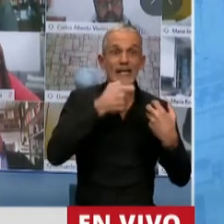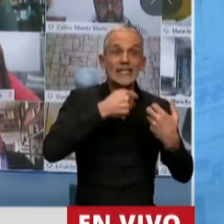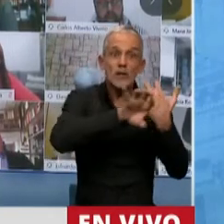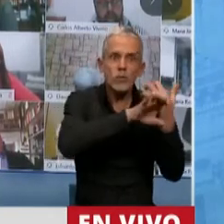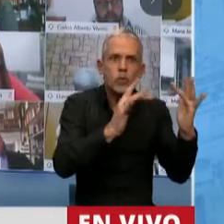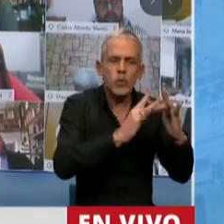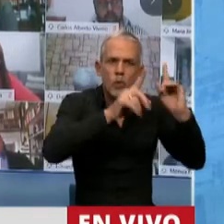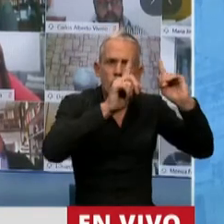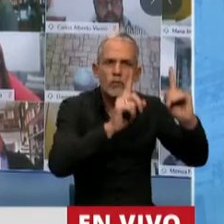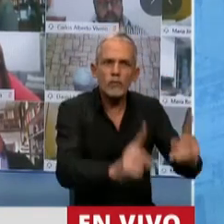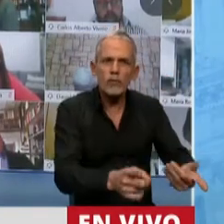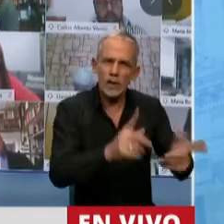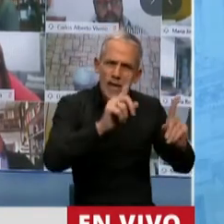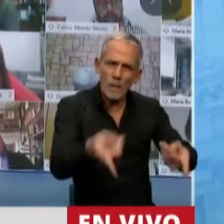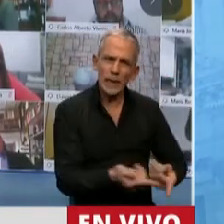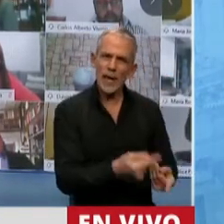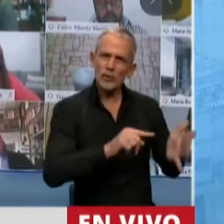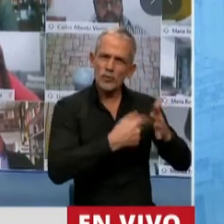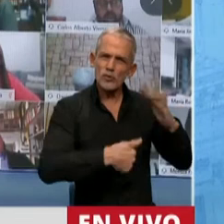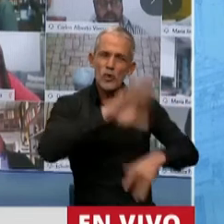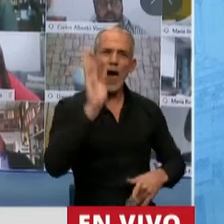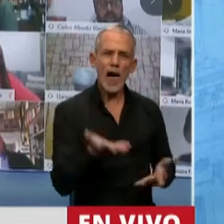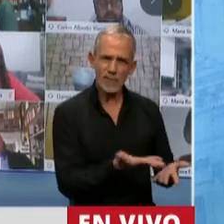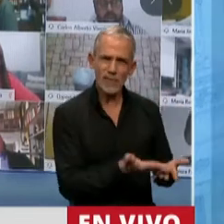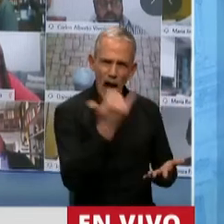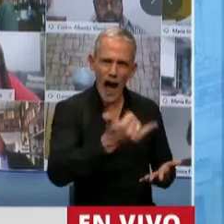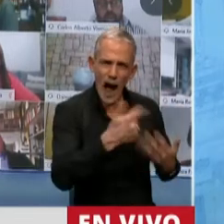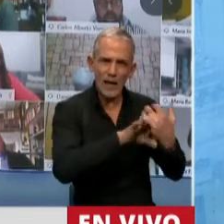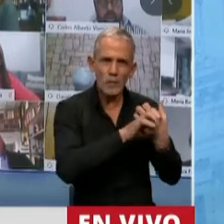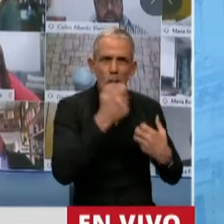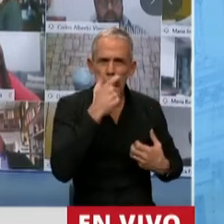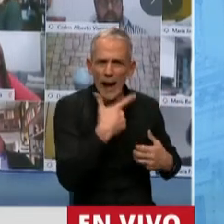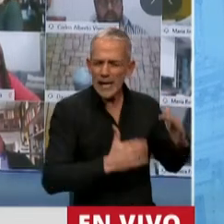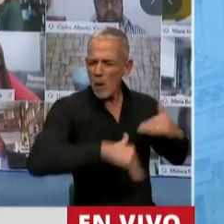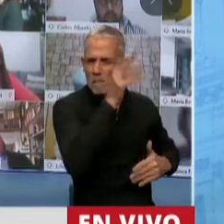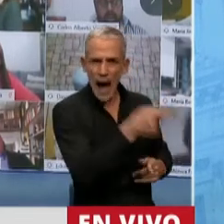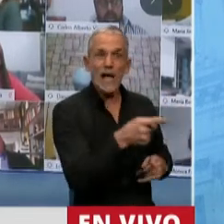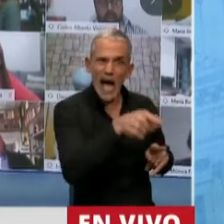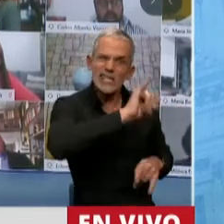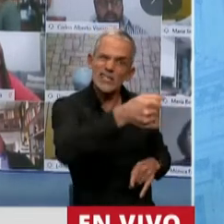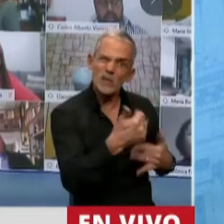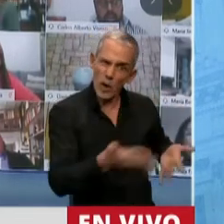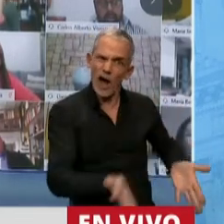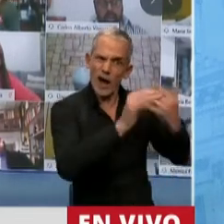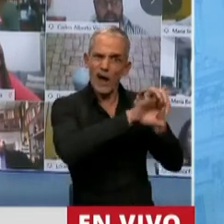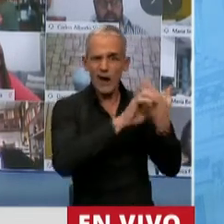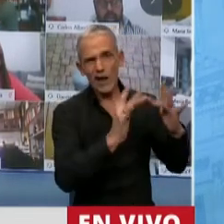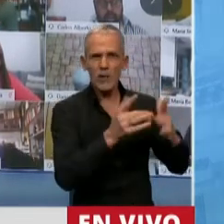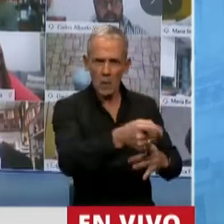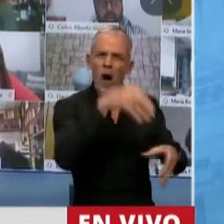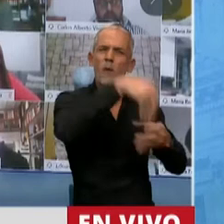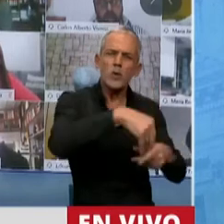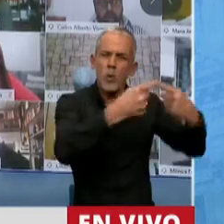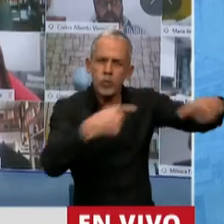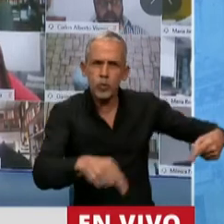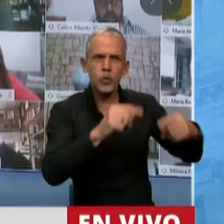si están funcionando telemáticamente con mayoría absoluta del matrismo, y en esas sesiones telemáticas han votado cosas